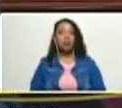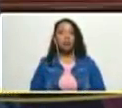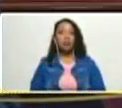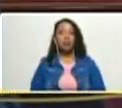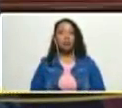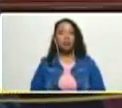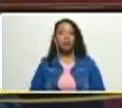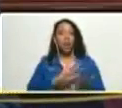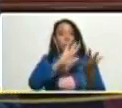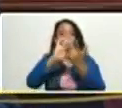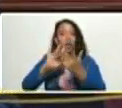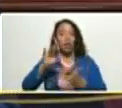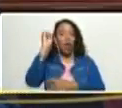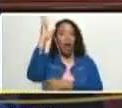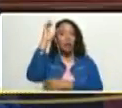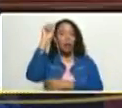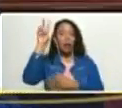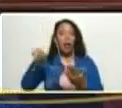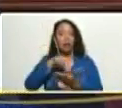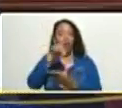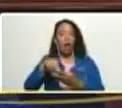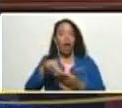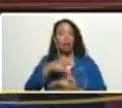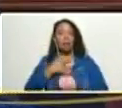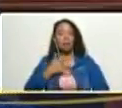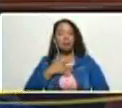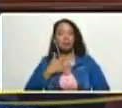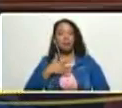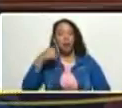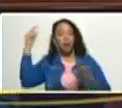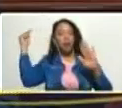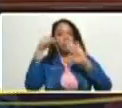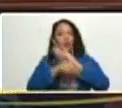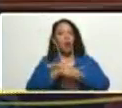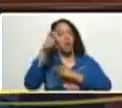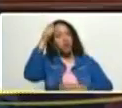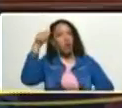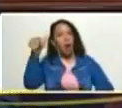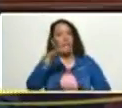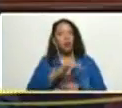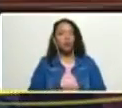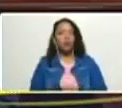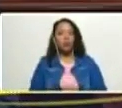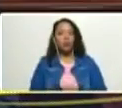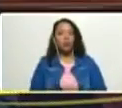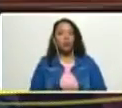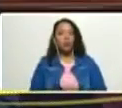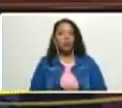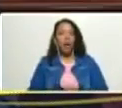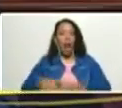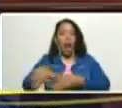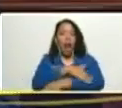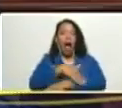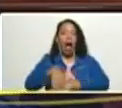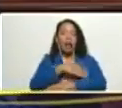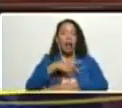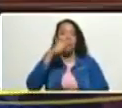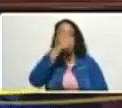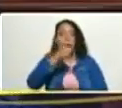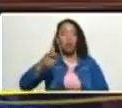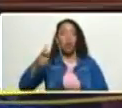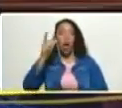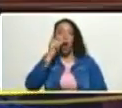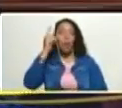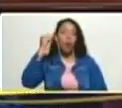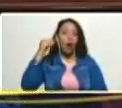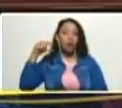conectemos esa asamblea nacional con el sentimiento profundo de un pueblo que está en la calle del pueblo de a pie del hombre de a pie